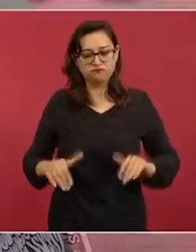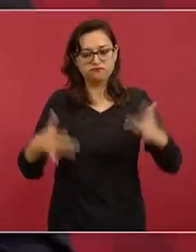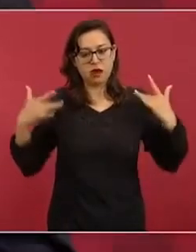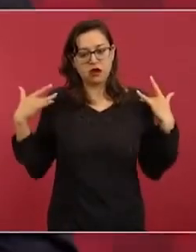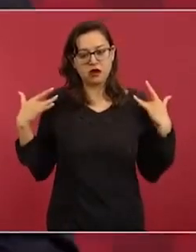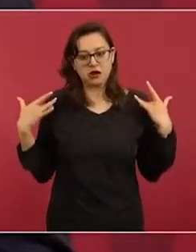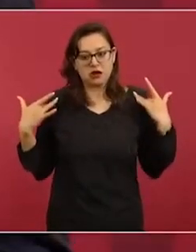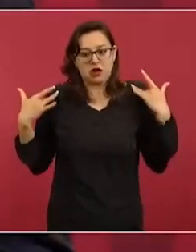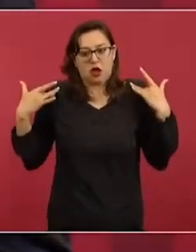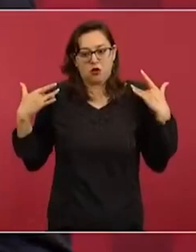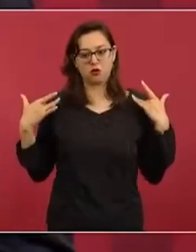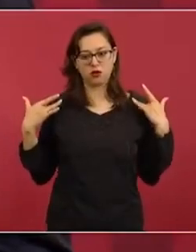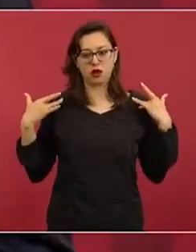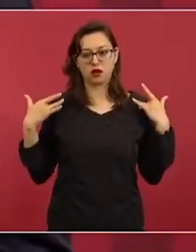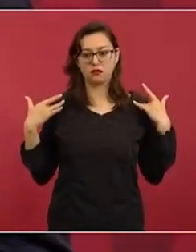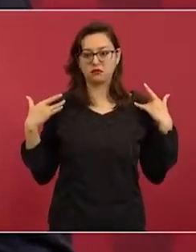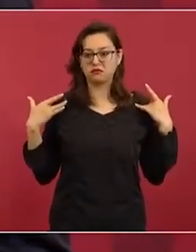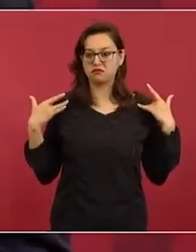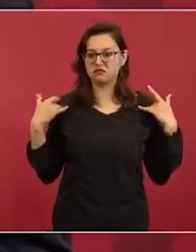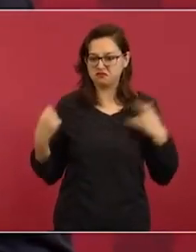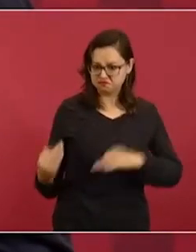no debatiendo.